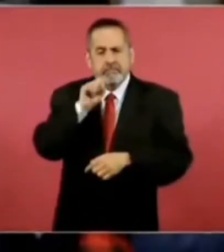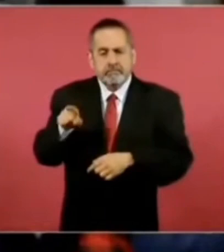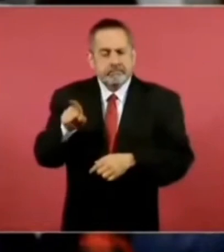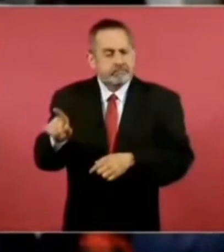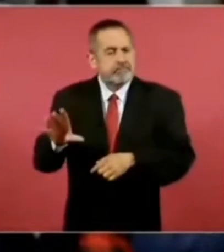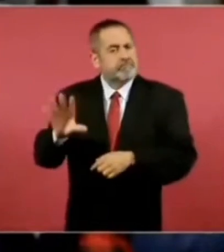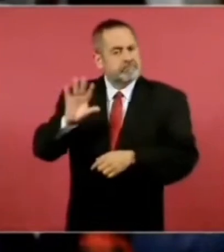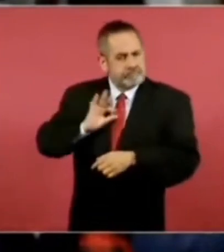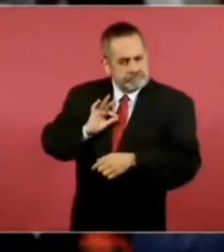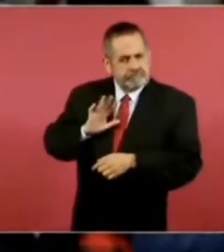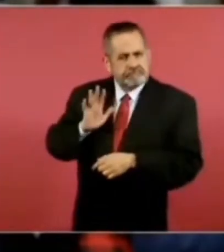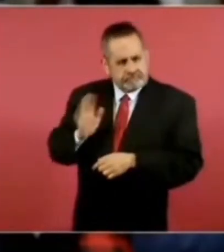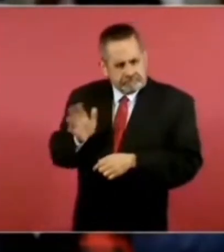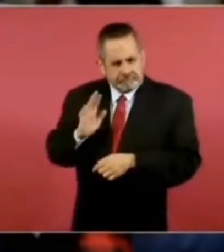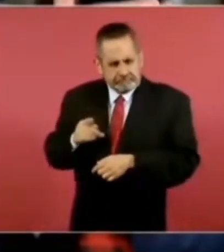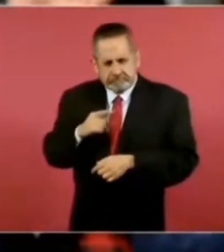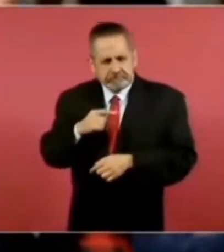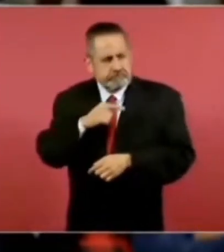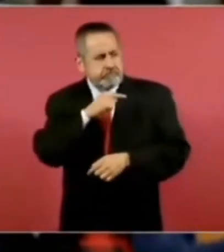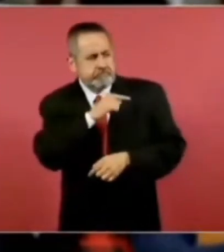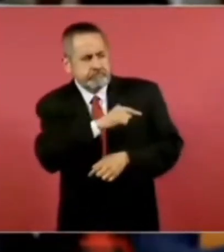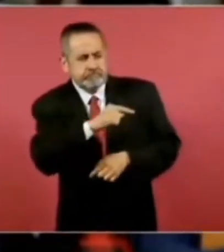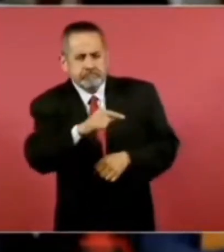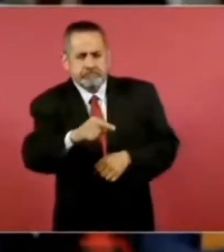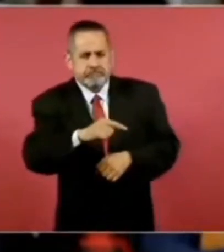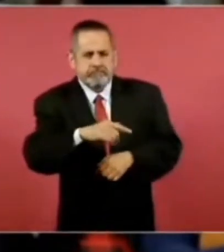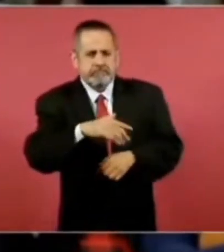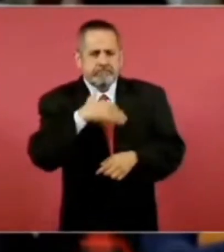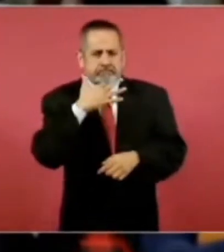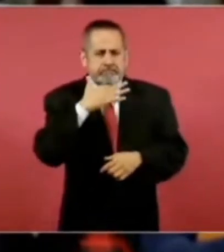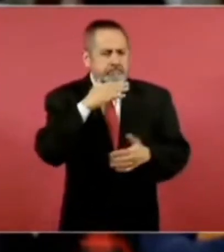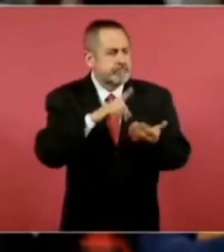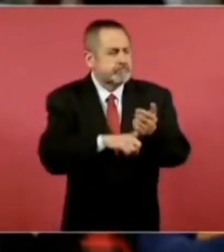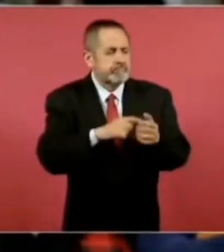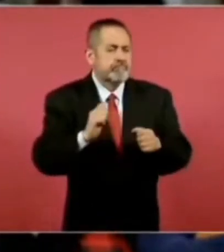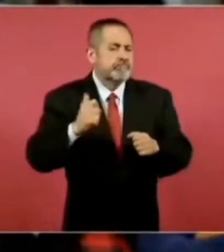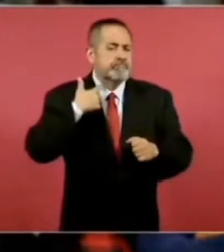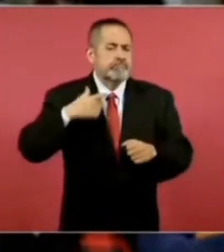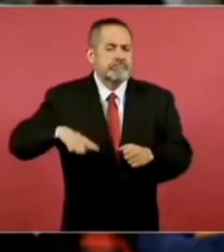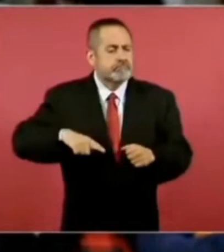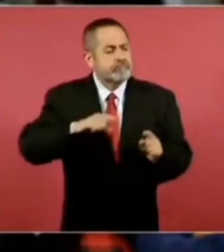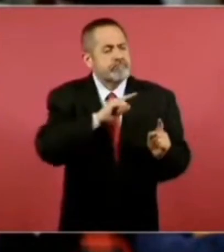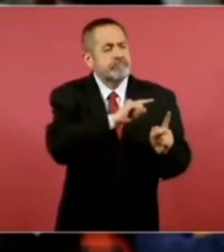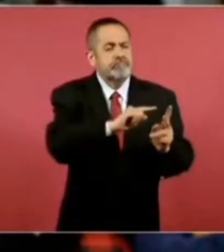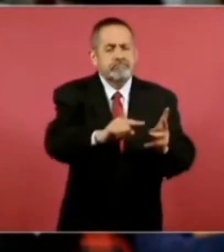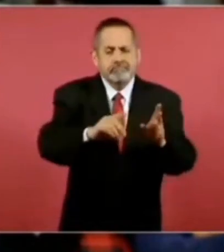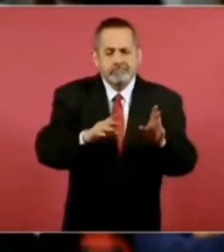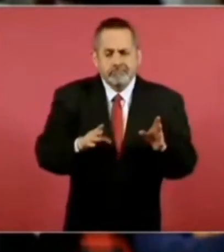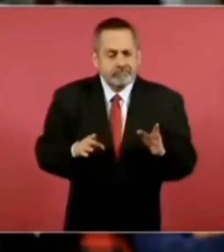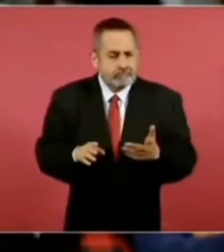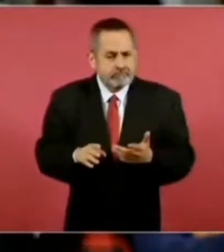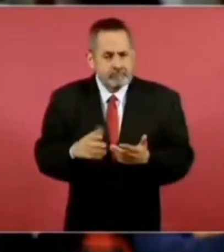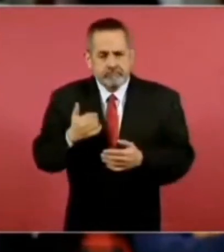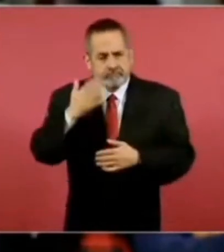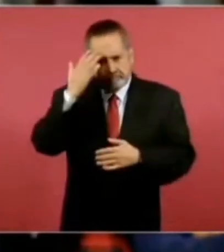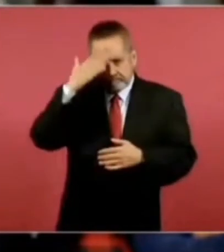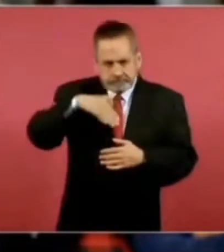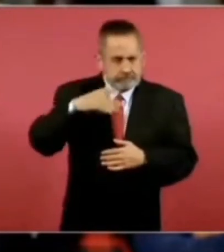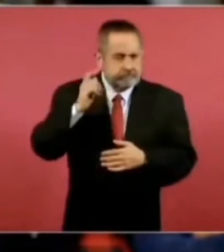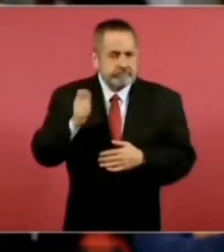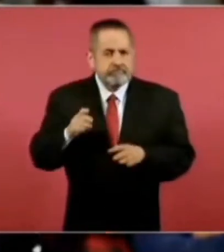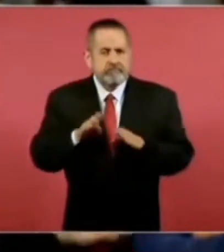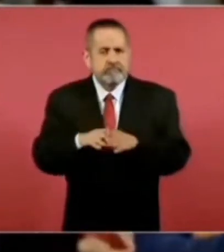informado al respecto de toda esta red de espionaje que se dio en los gobiernos anteriores y también, presidente, conocer si